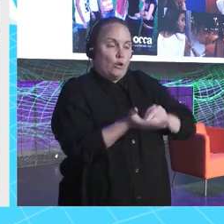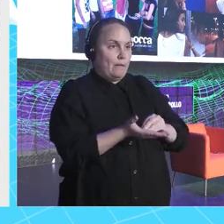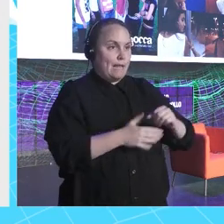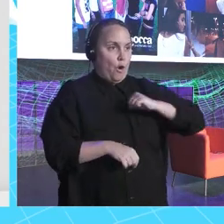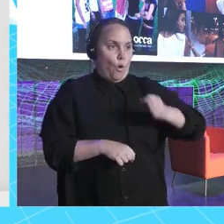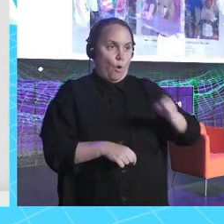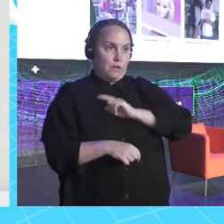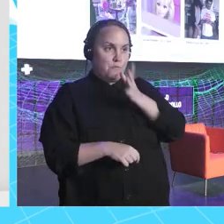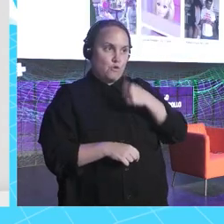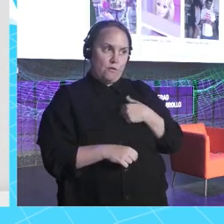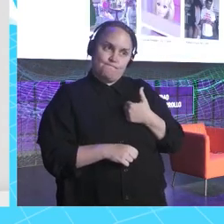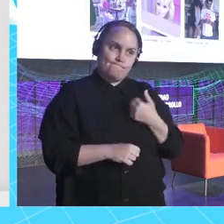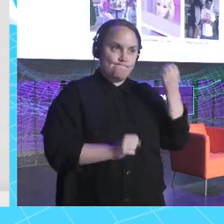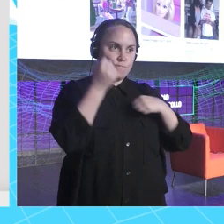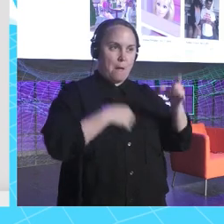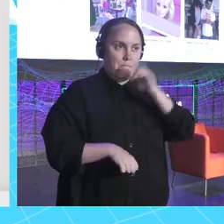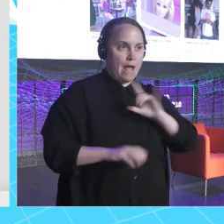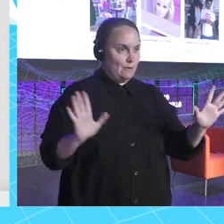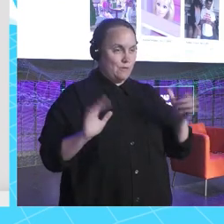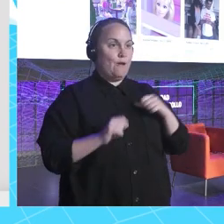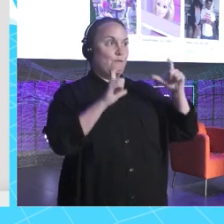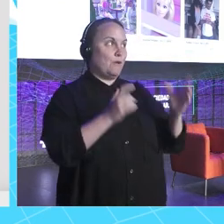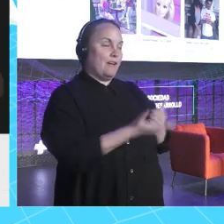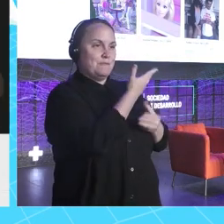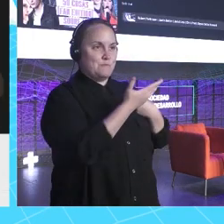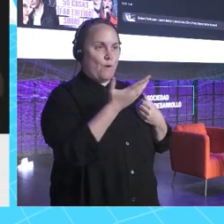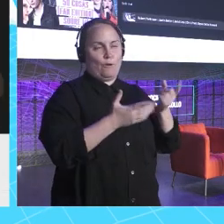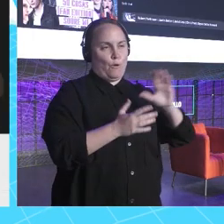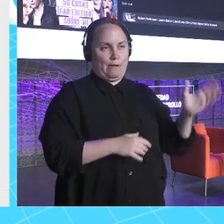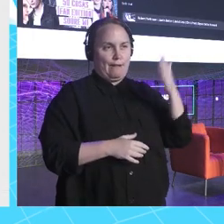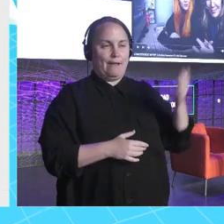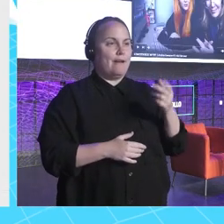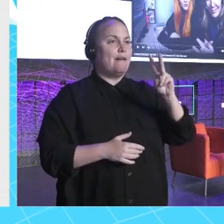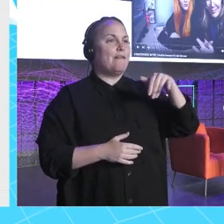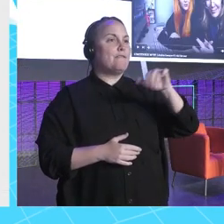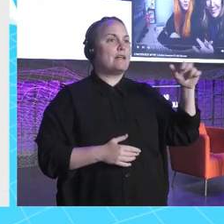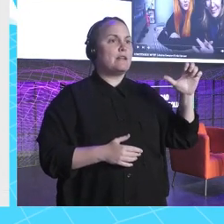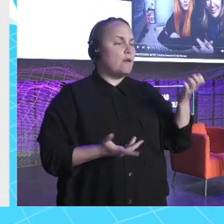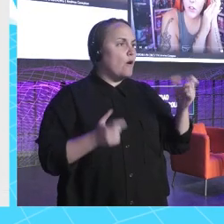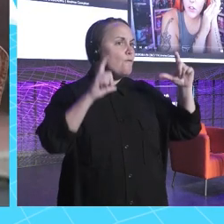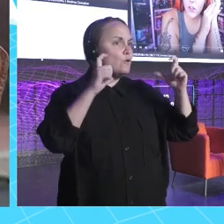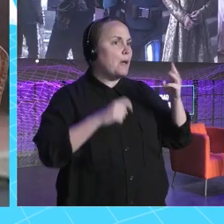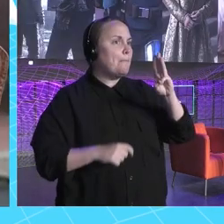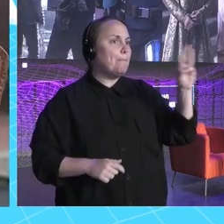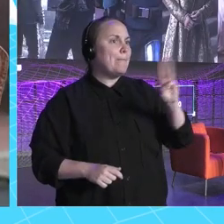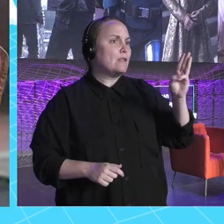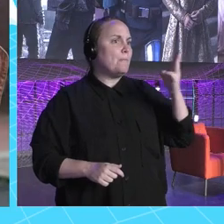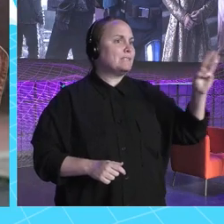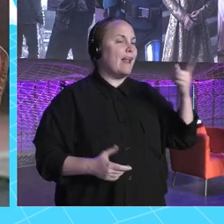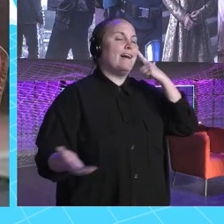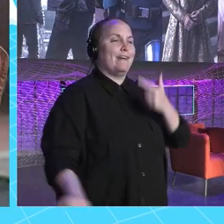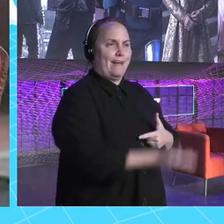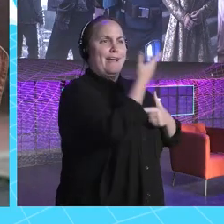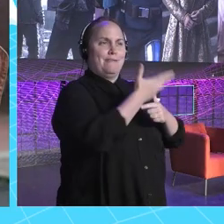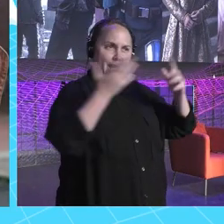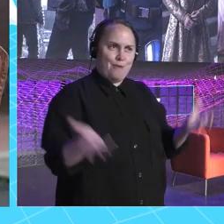Entonces, siempre digo que para adelante, foto de Pedro Pascal, no, no, vain. ¿Foto de Pedro Pascal? No, ¿dónde está la foto? Oye, ¿dónde está la foto de Pedro Pascal? ¡Vamos,